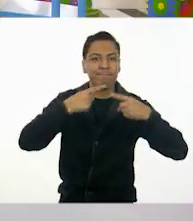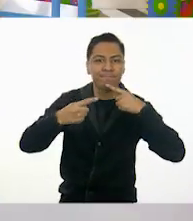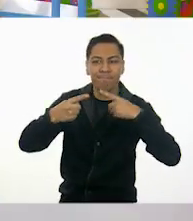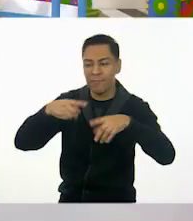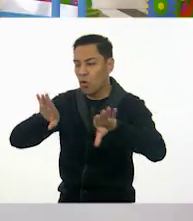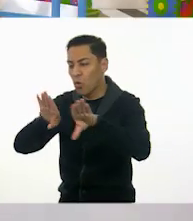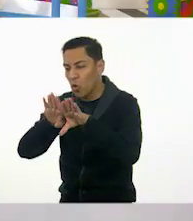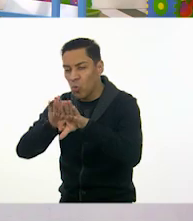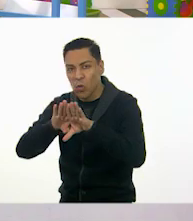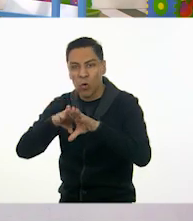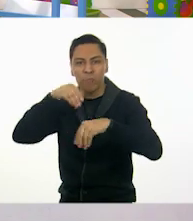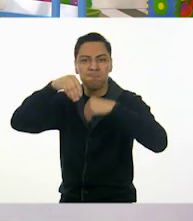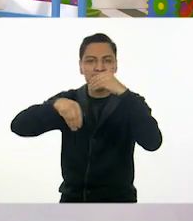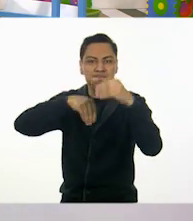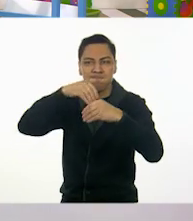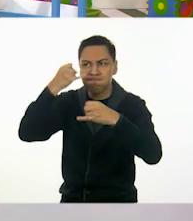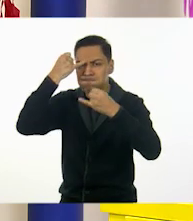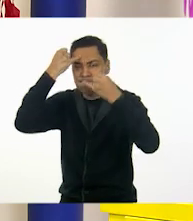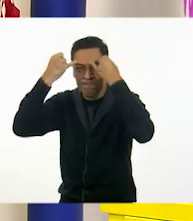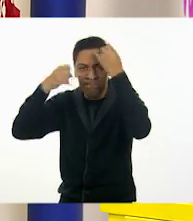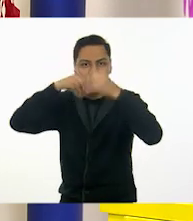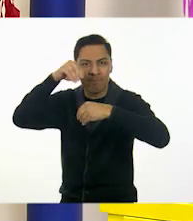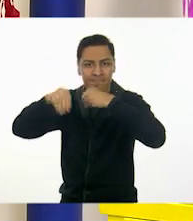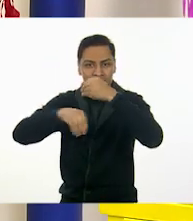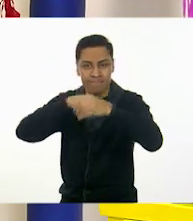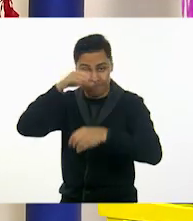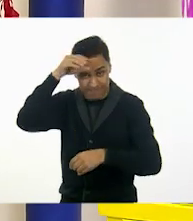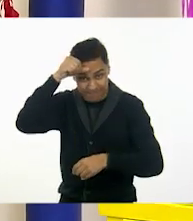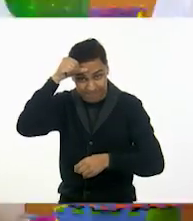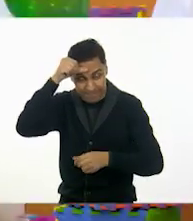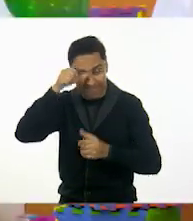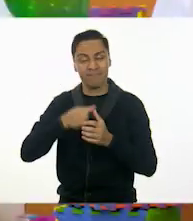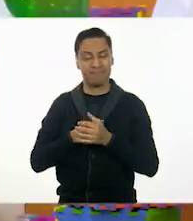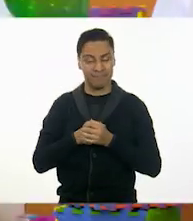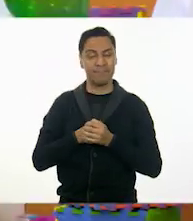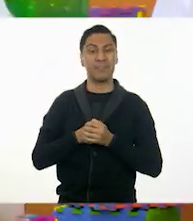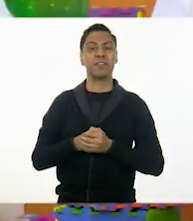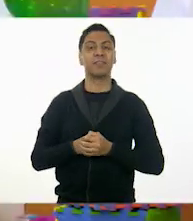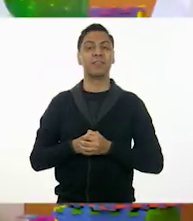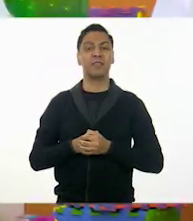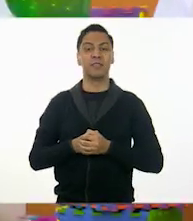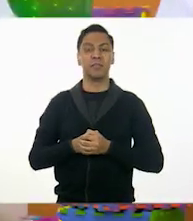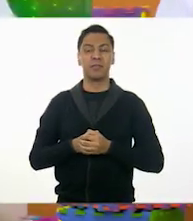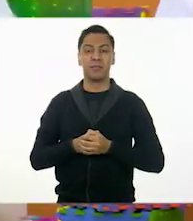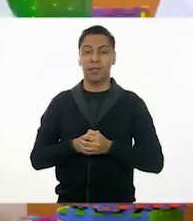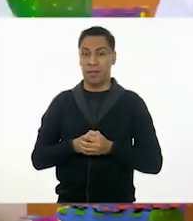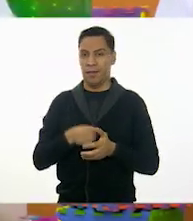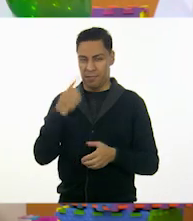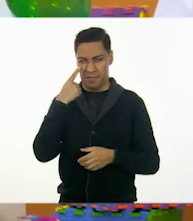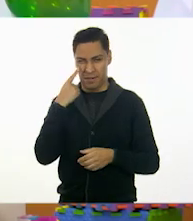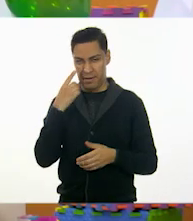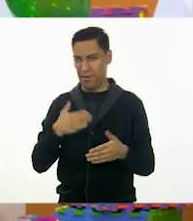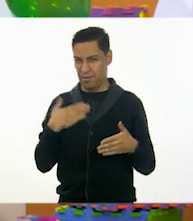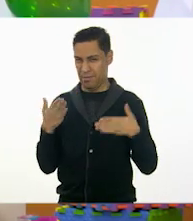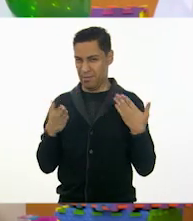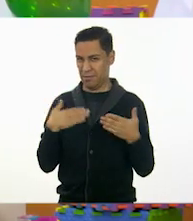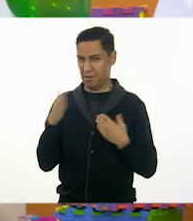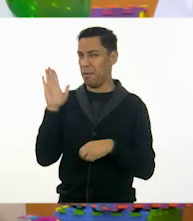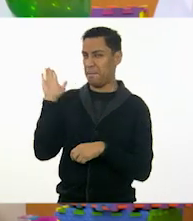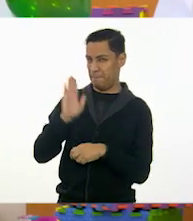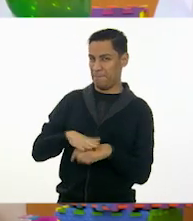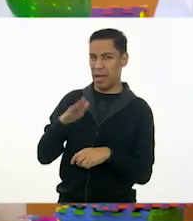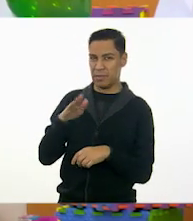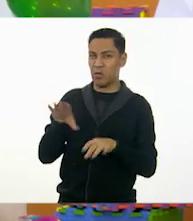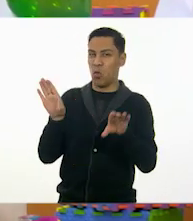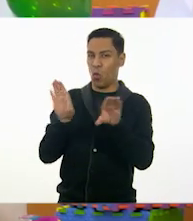jugando, creando, ¿no? Ok. Mira, algo muy entretenido también es cuando vamos a hacer